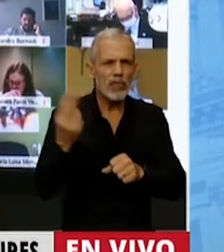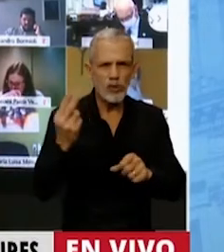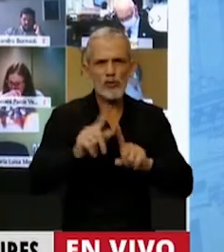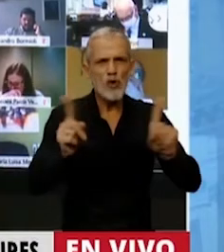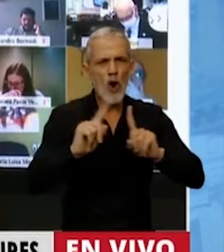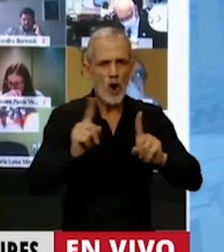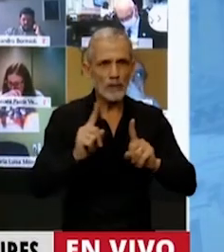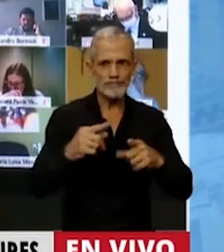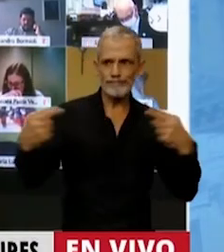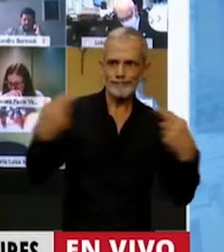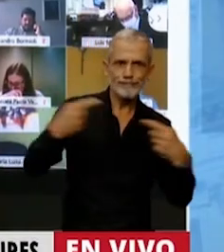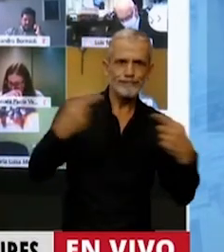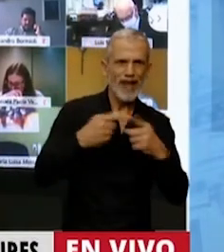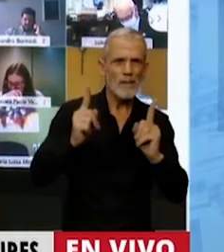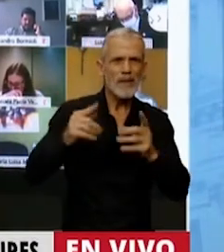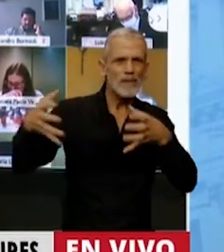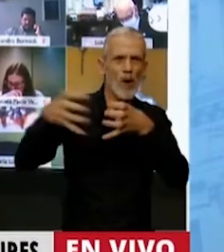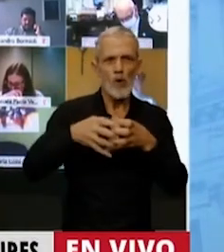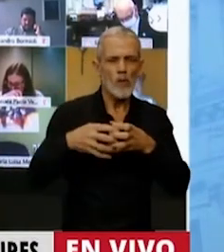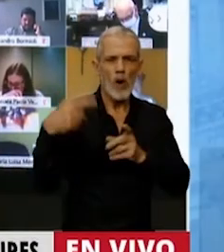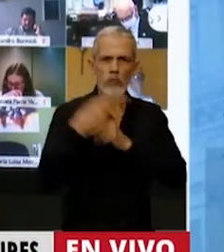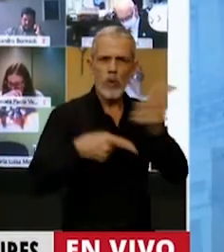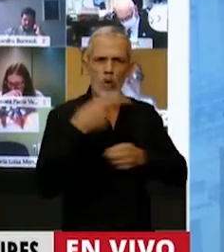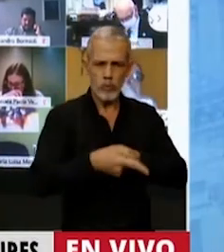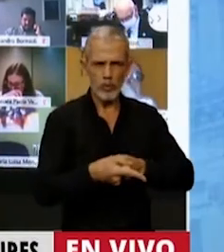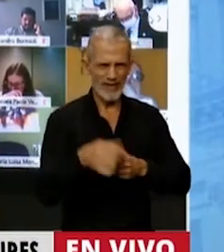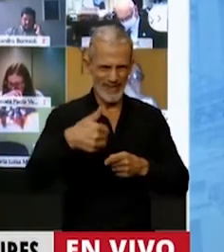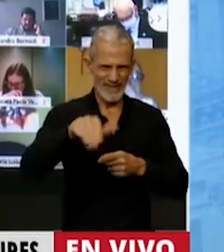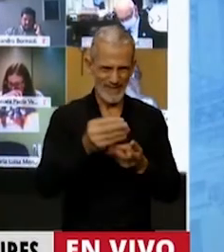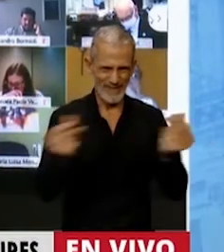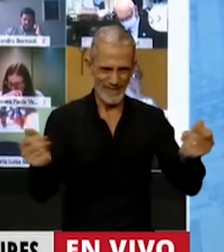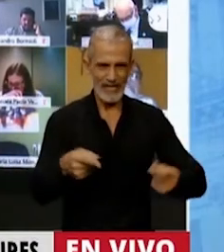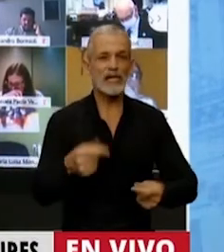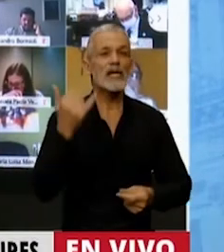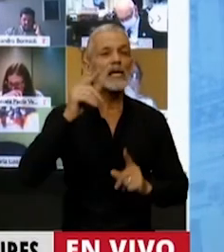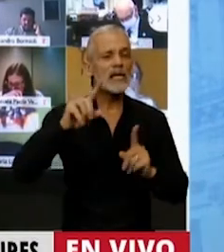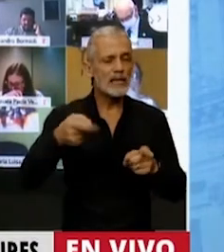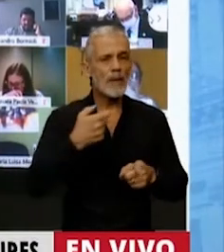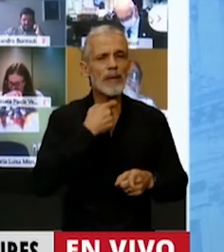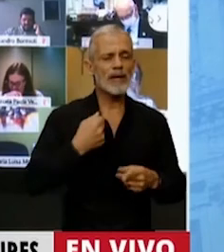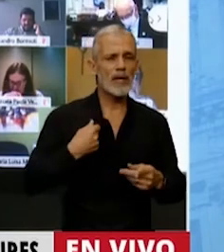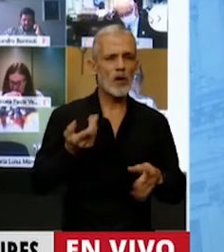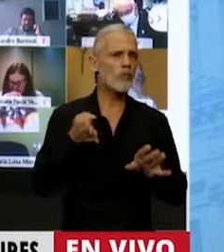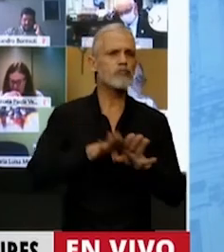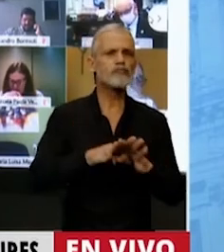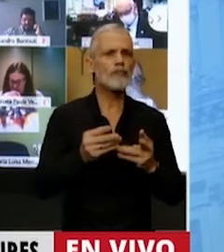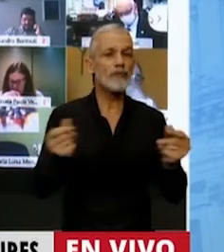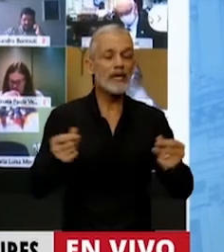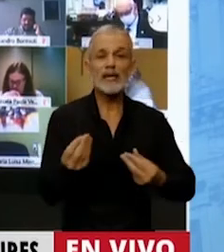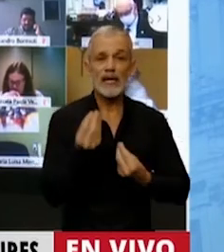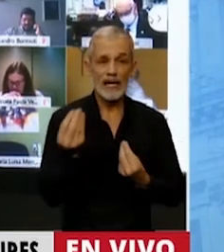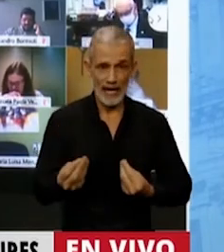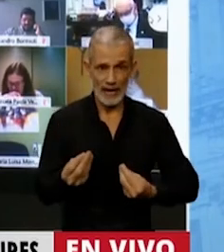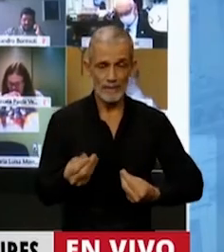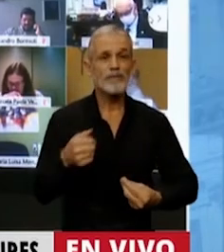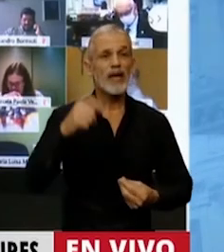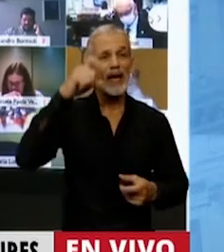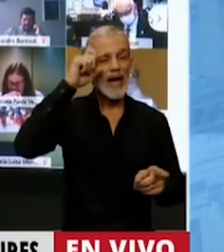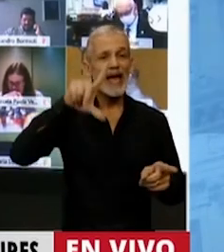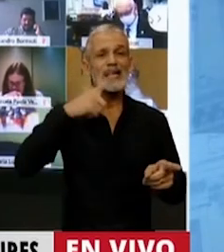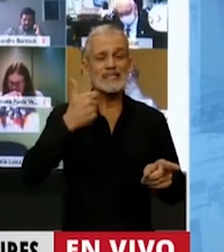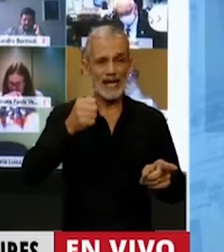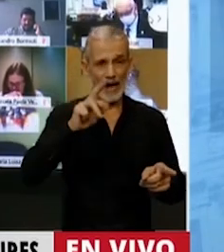mismas patotas que los vienen a atacar. Por eso, y con esto termino, también quiero cerrar diciendo que Elsa